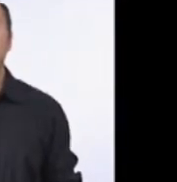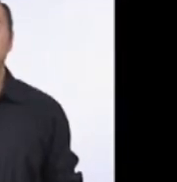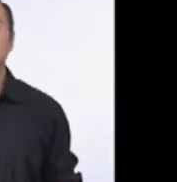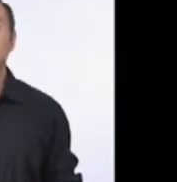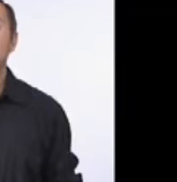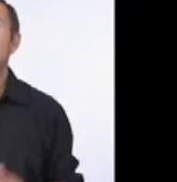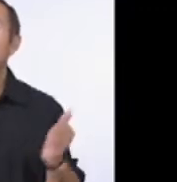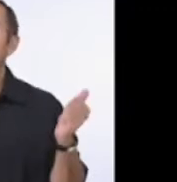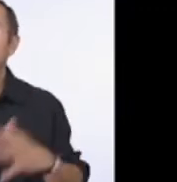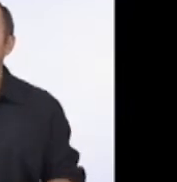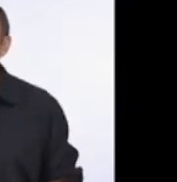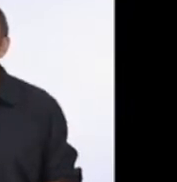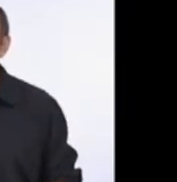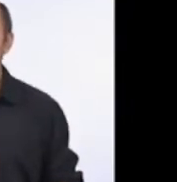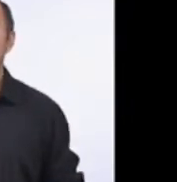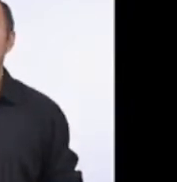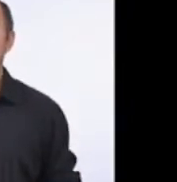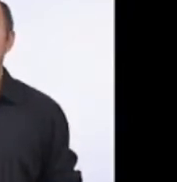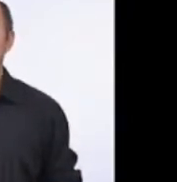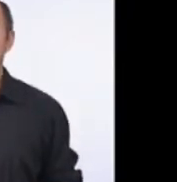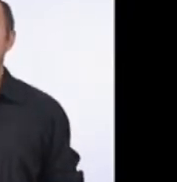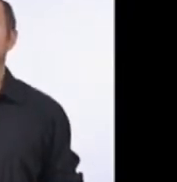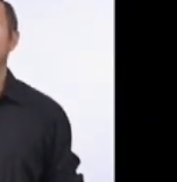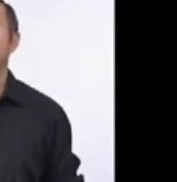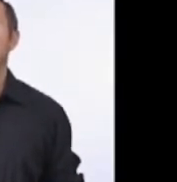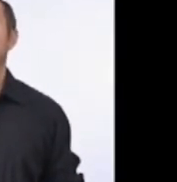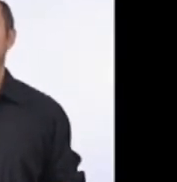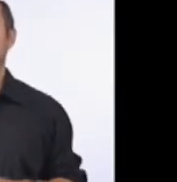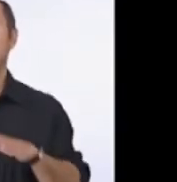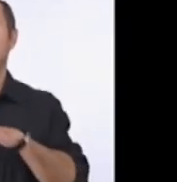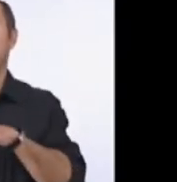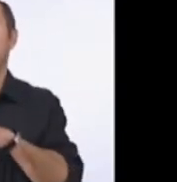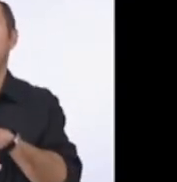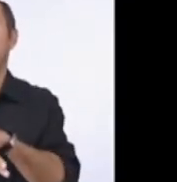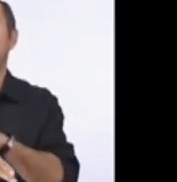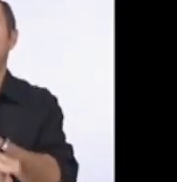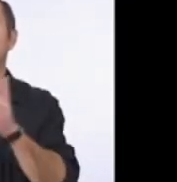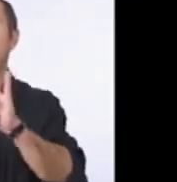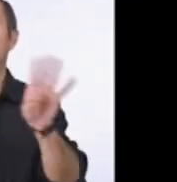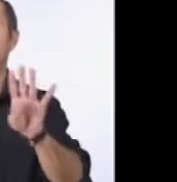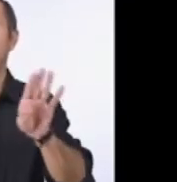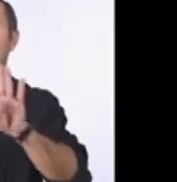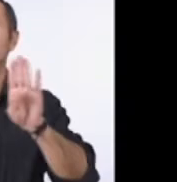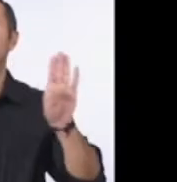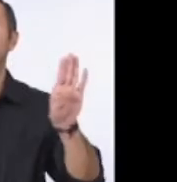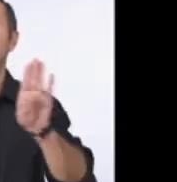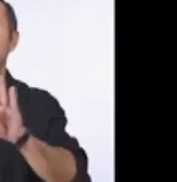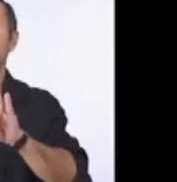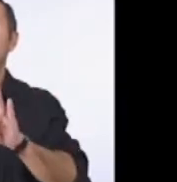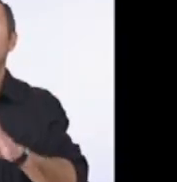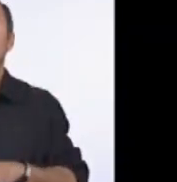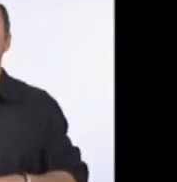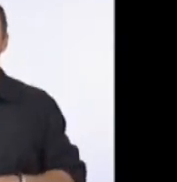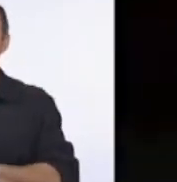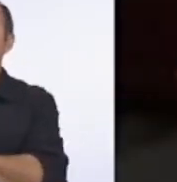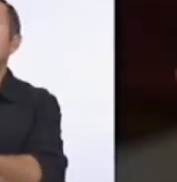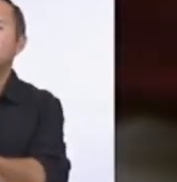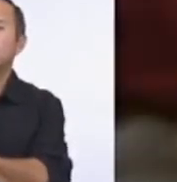enfermeros, periodistas, repartidores. Personas que dan servicio de transporte público, seguridad, luz, agua y basura.